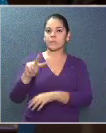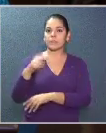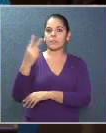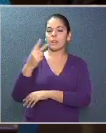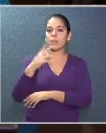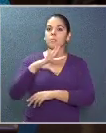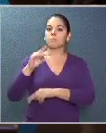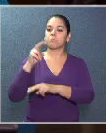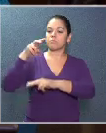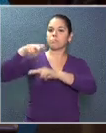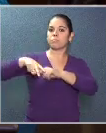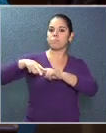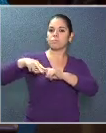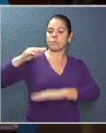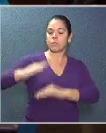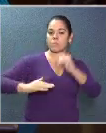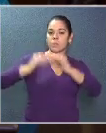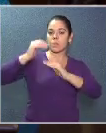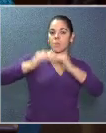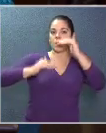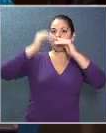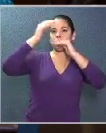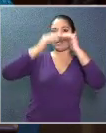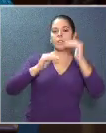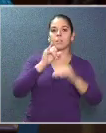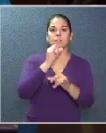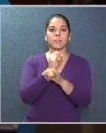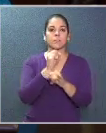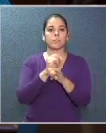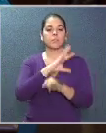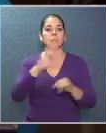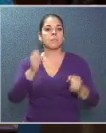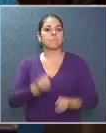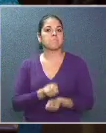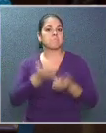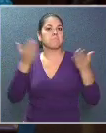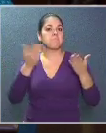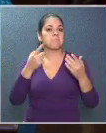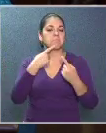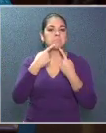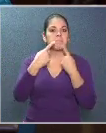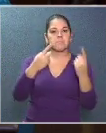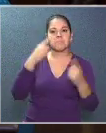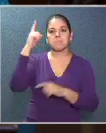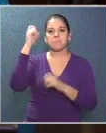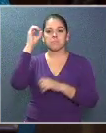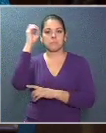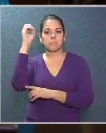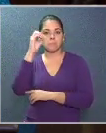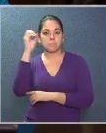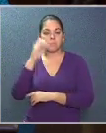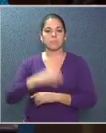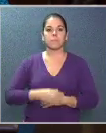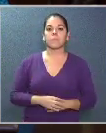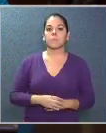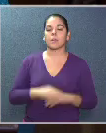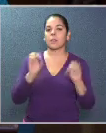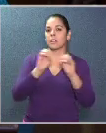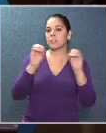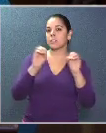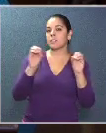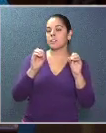a sentarse ante el edificio de la institución y expresar sus inquietudes. Nada ni nadie